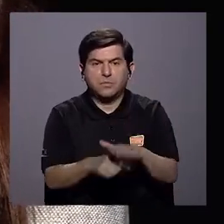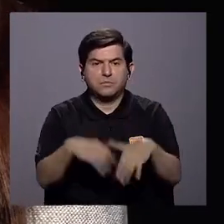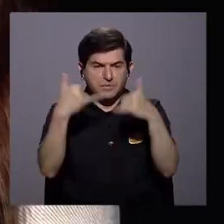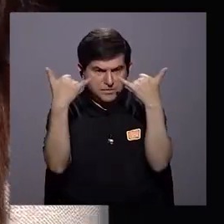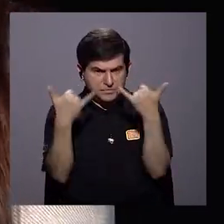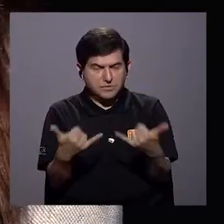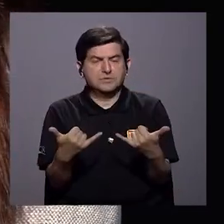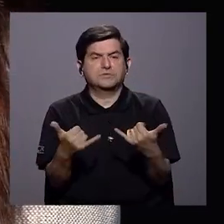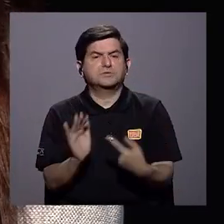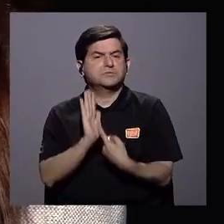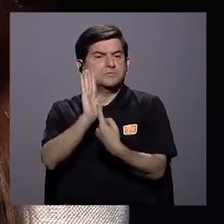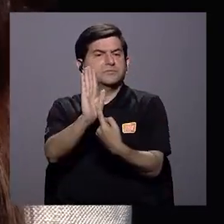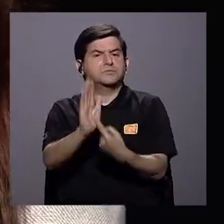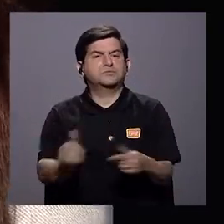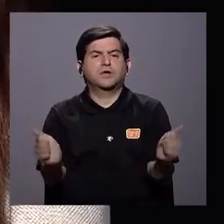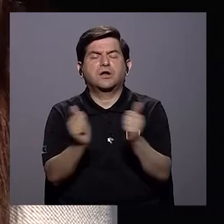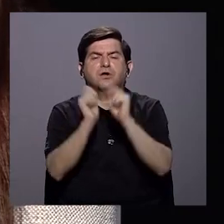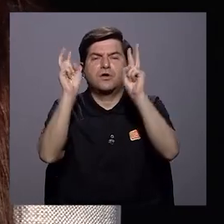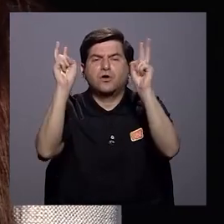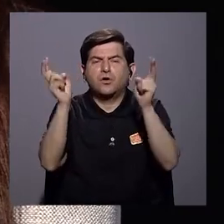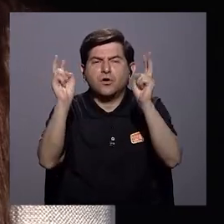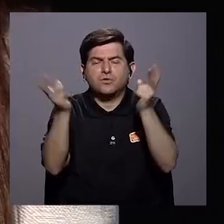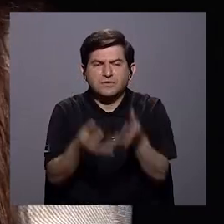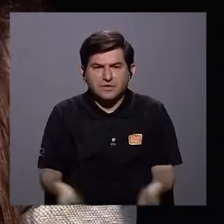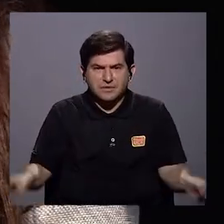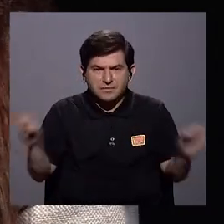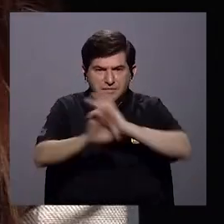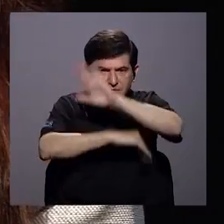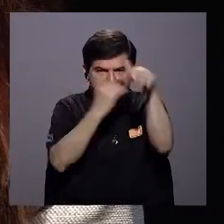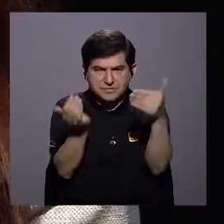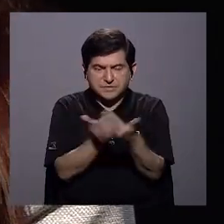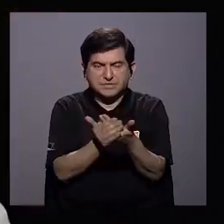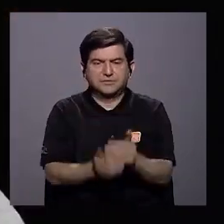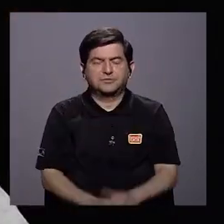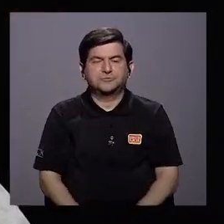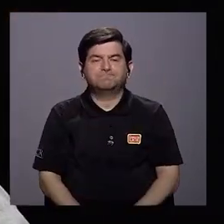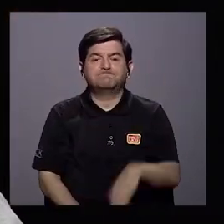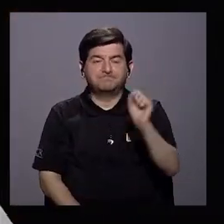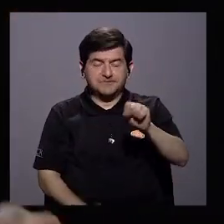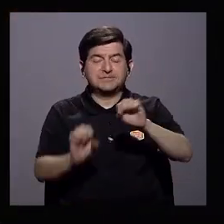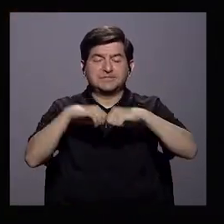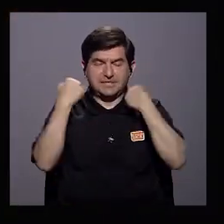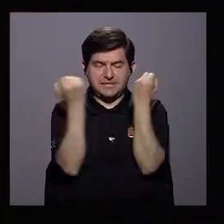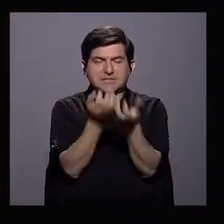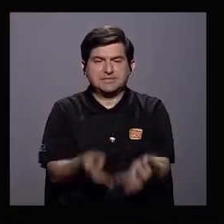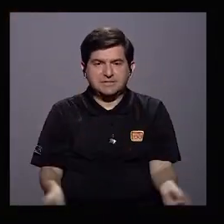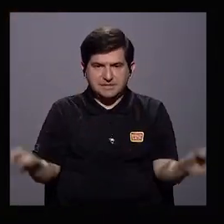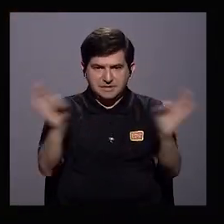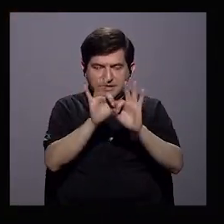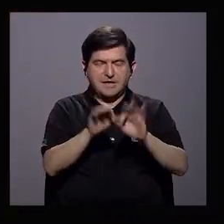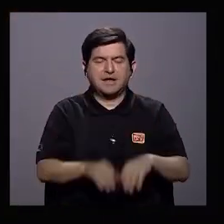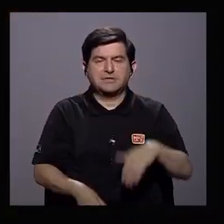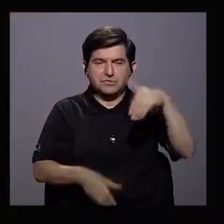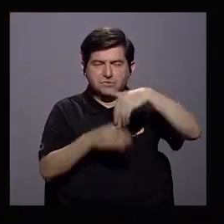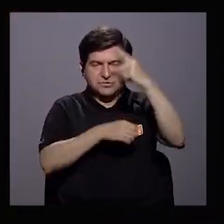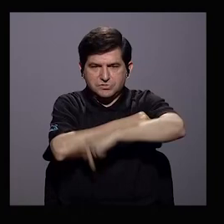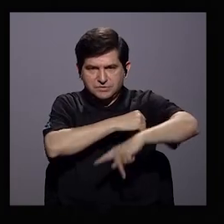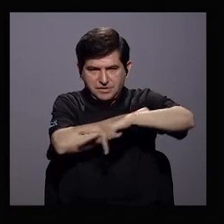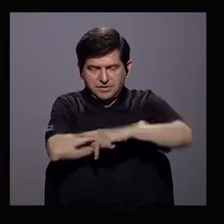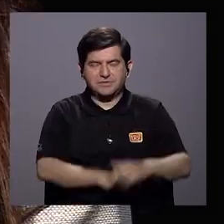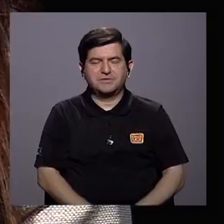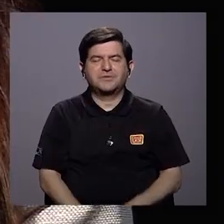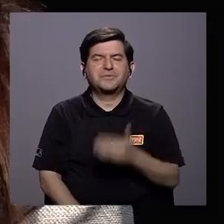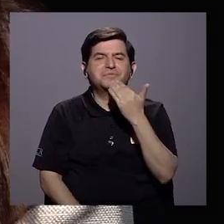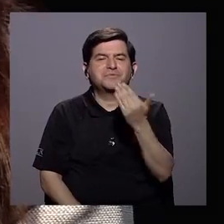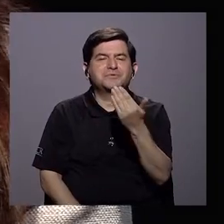me lo han hecho ver, con temas que son de relevancia para todos. Sin duda los sindicatos son importantes en la vida nacional. Muchas